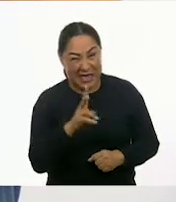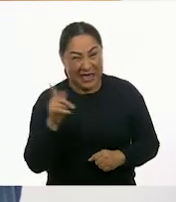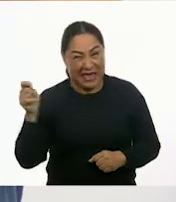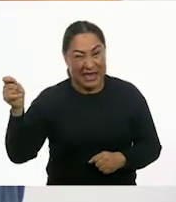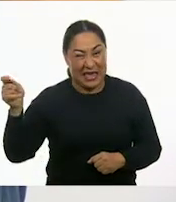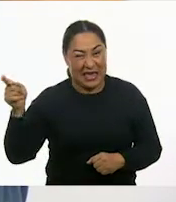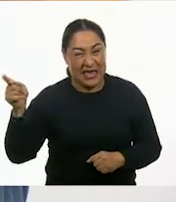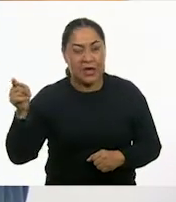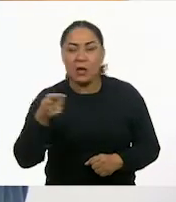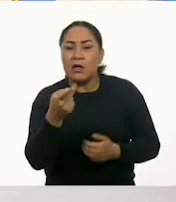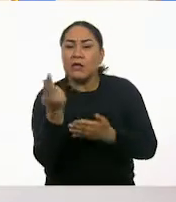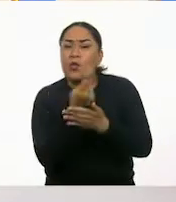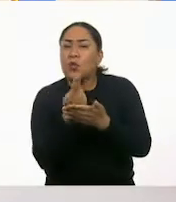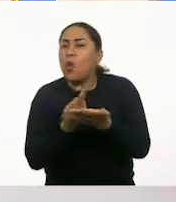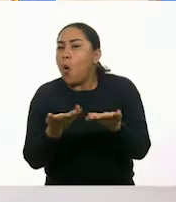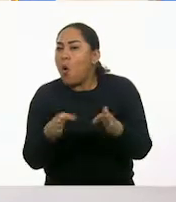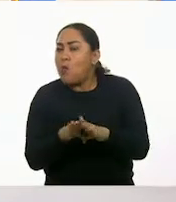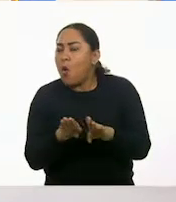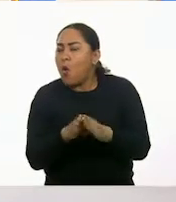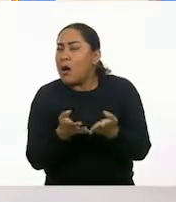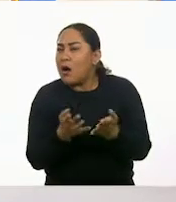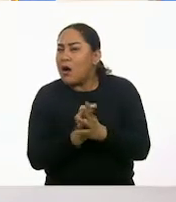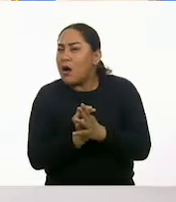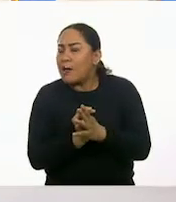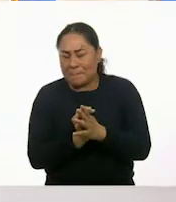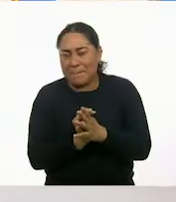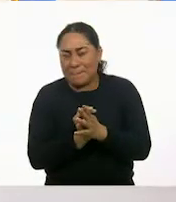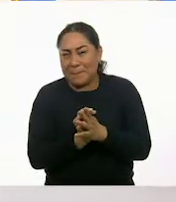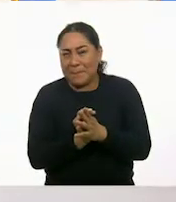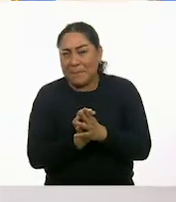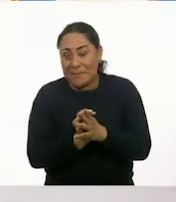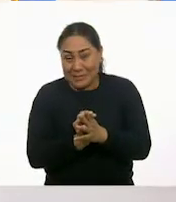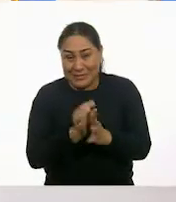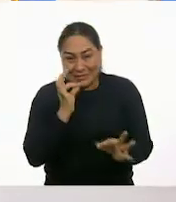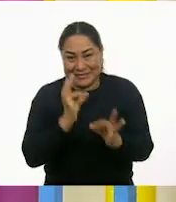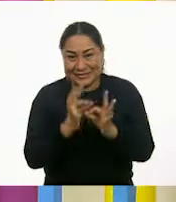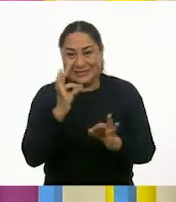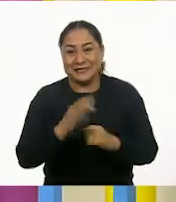¿Tú cómo la dibujarías? Muy bien. ¿Listo, Eric? ¡Listo!